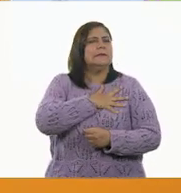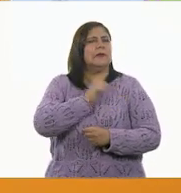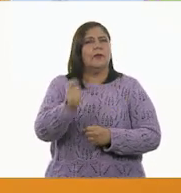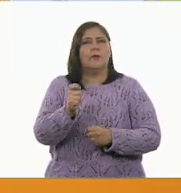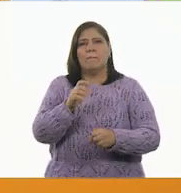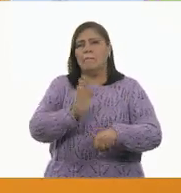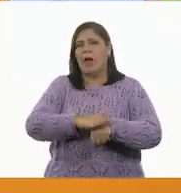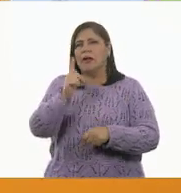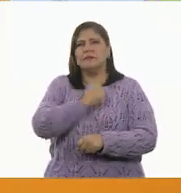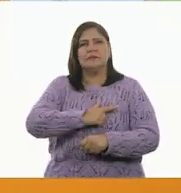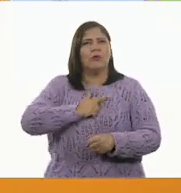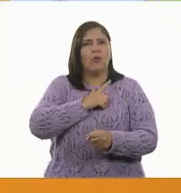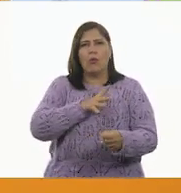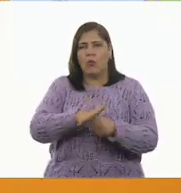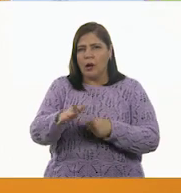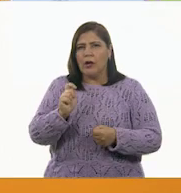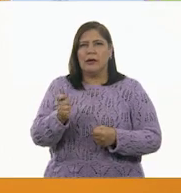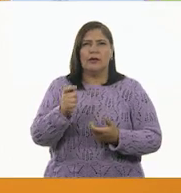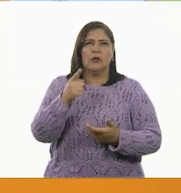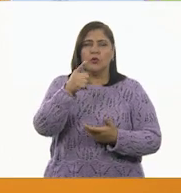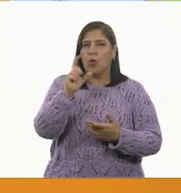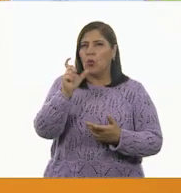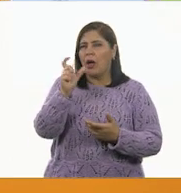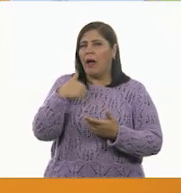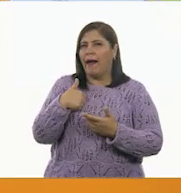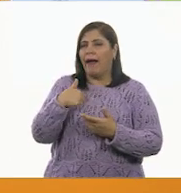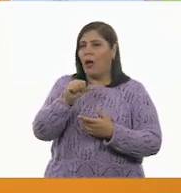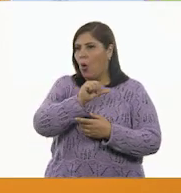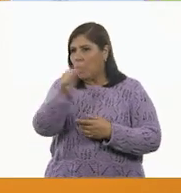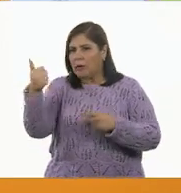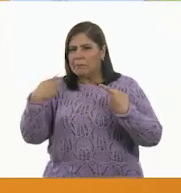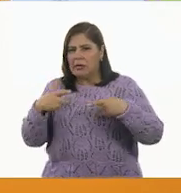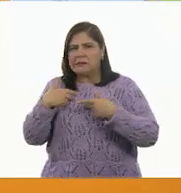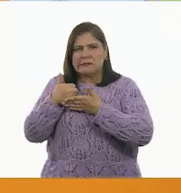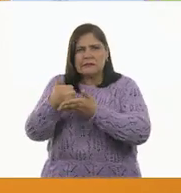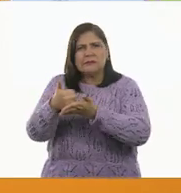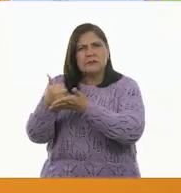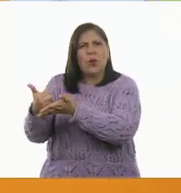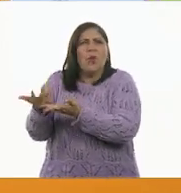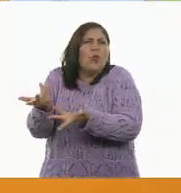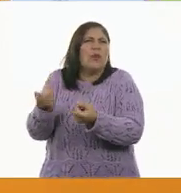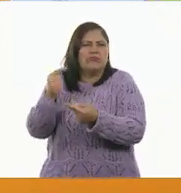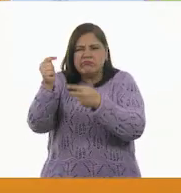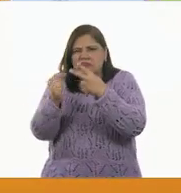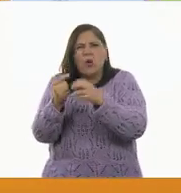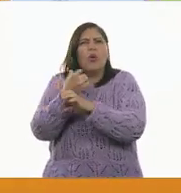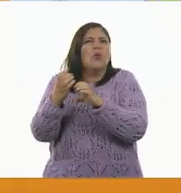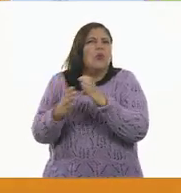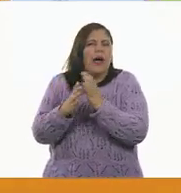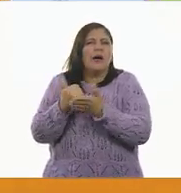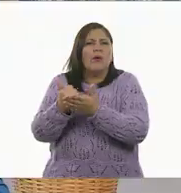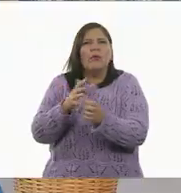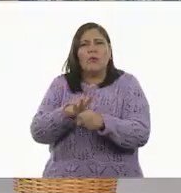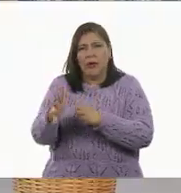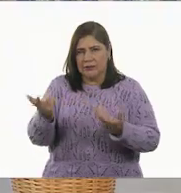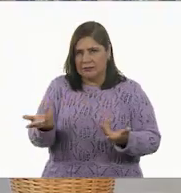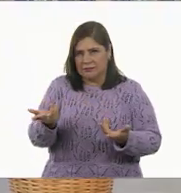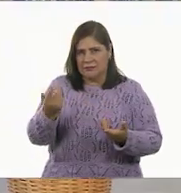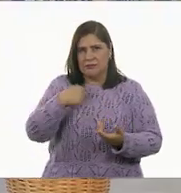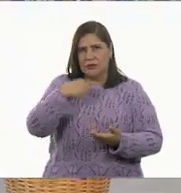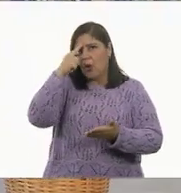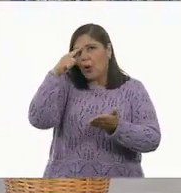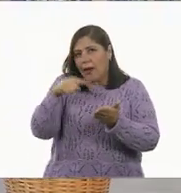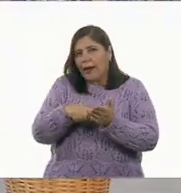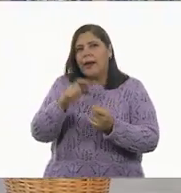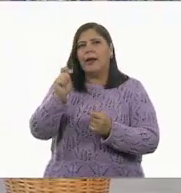Y cuando ustedes ayudan, ¿en qué ayudan a otros? ¿Ok? Pero mira, creo que estamos un poco confundidos con eso